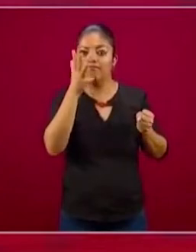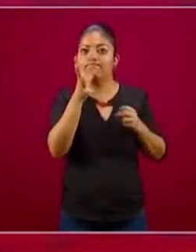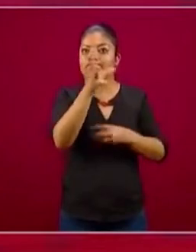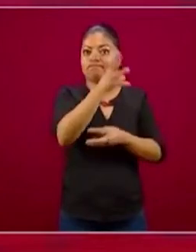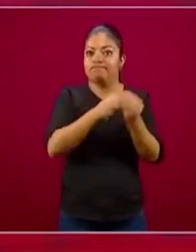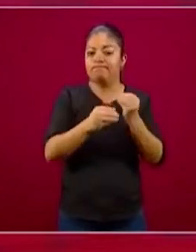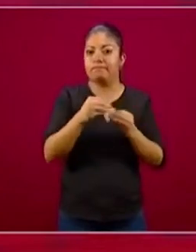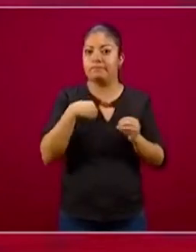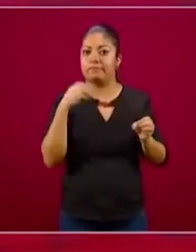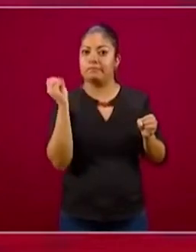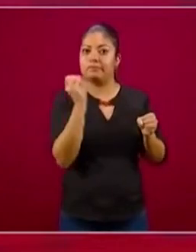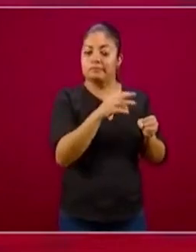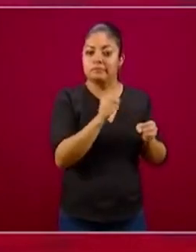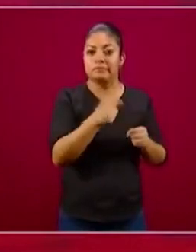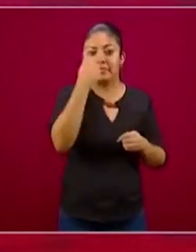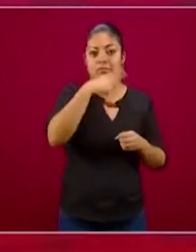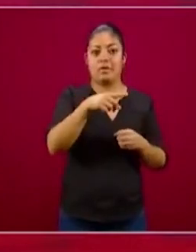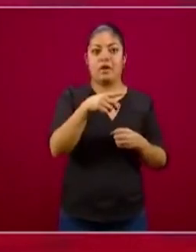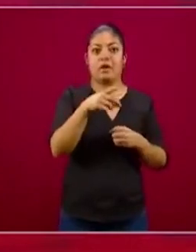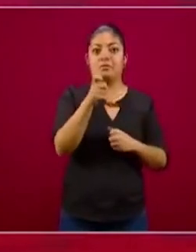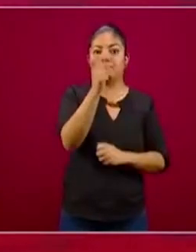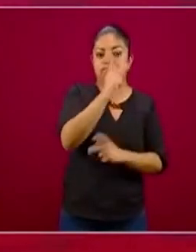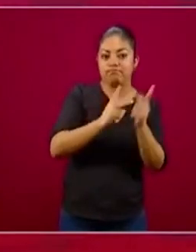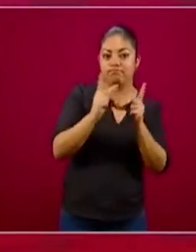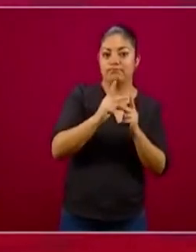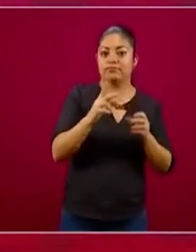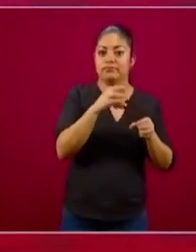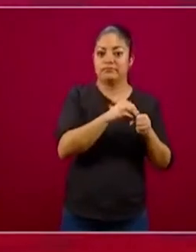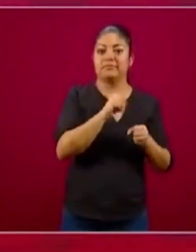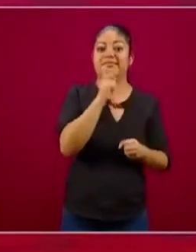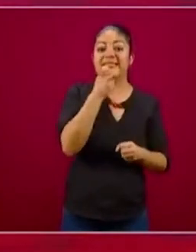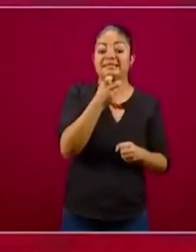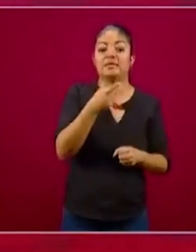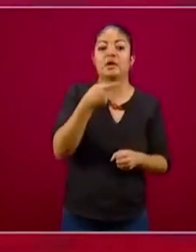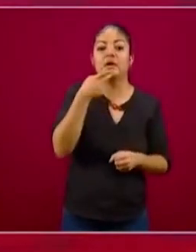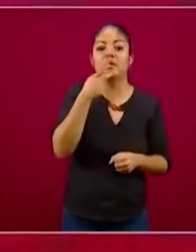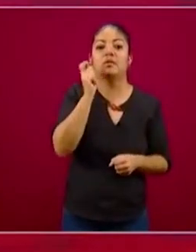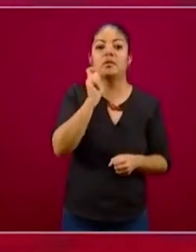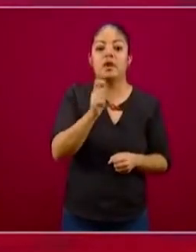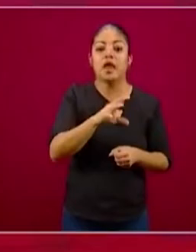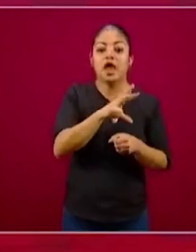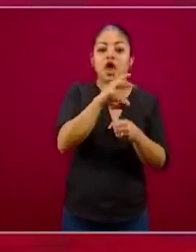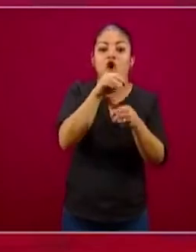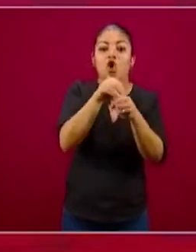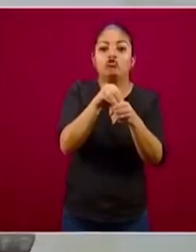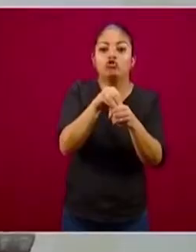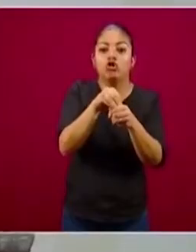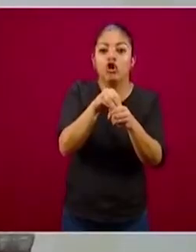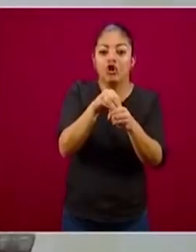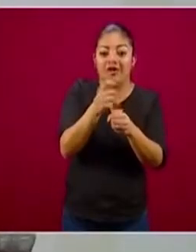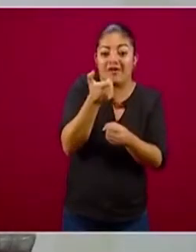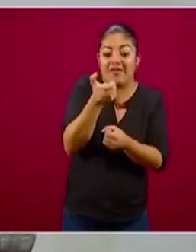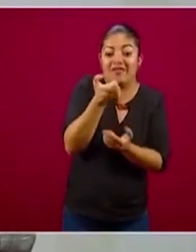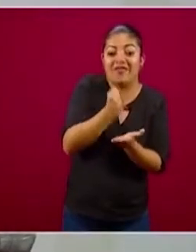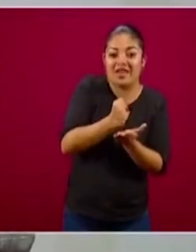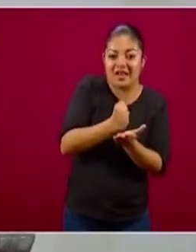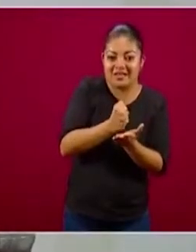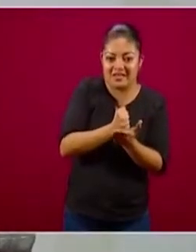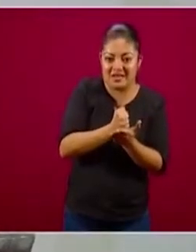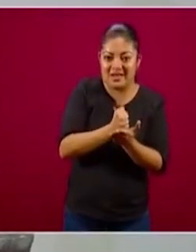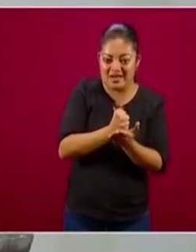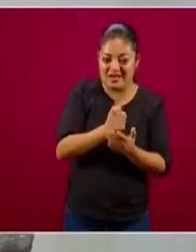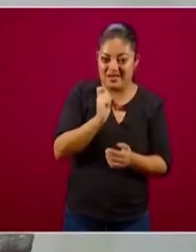nuevos productos y de eso es de lo que se trata la inclusión financiera, que puede sonarnos un concepto alejado de